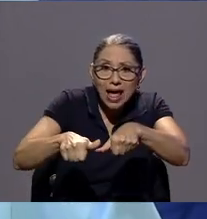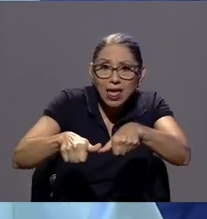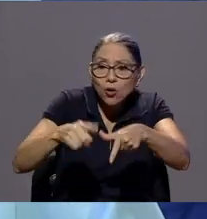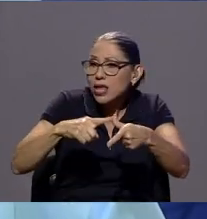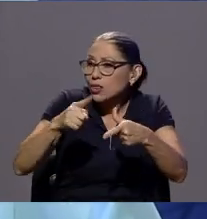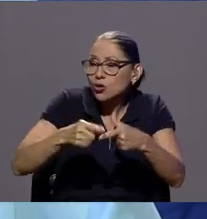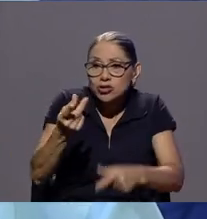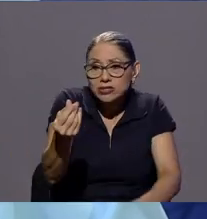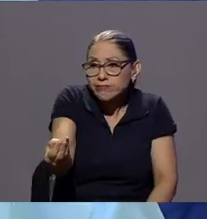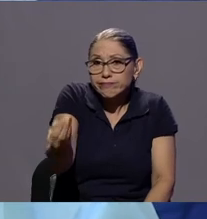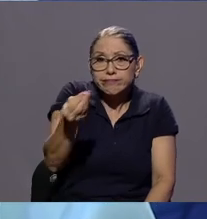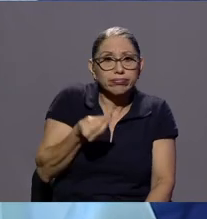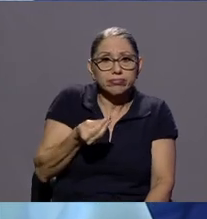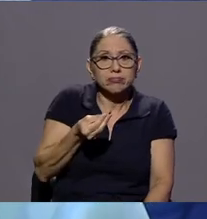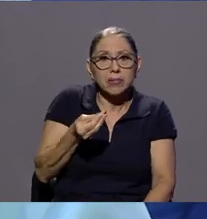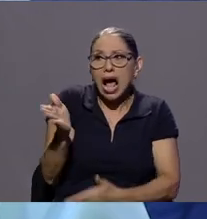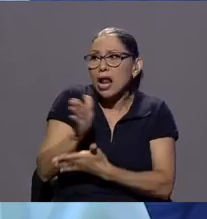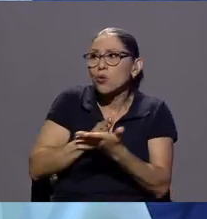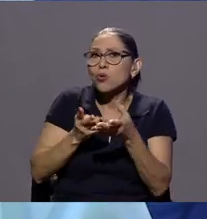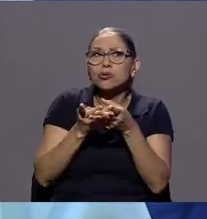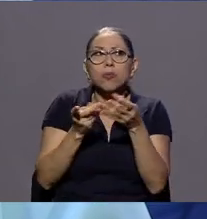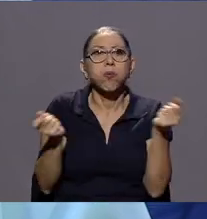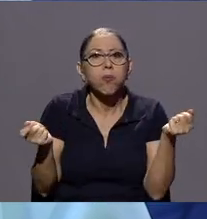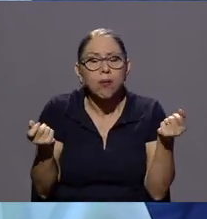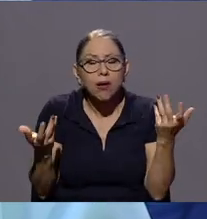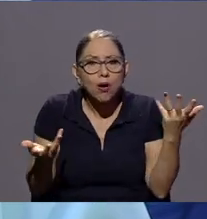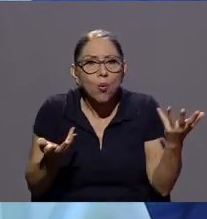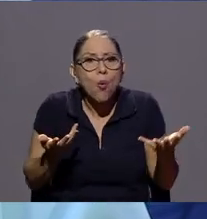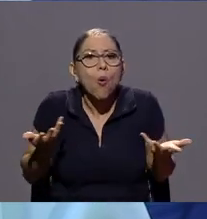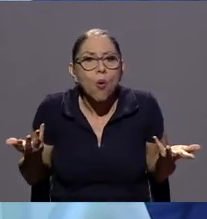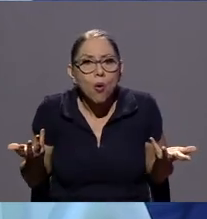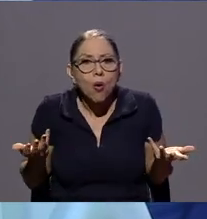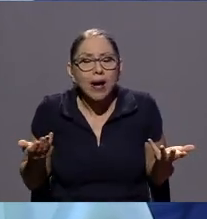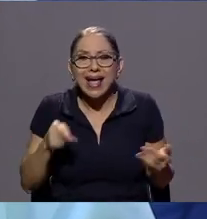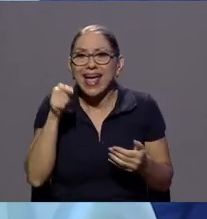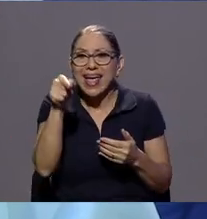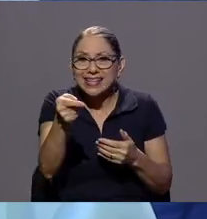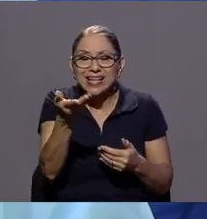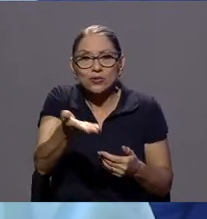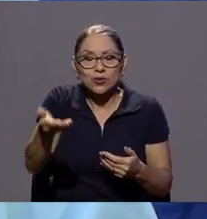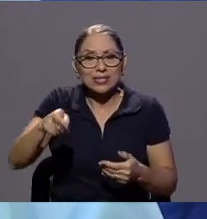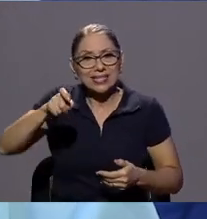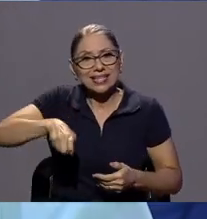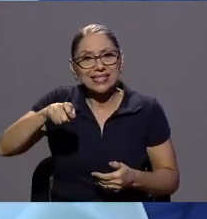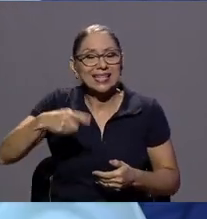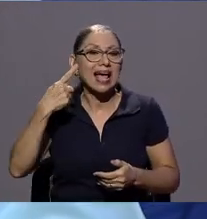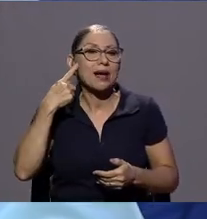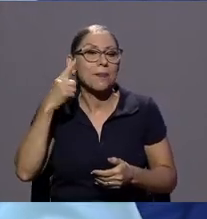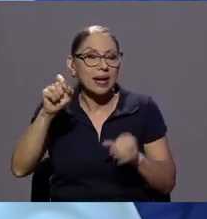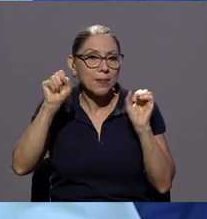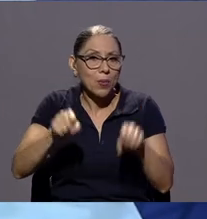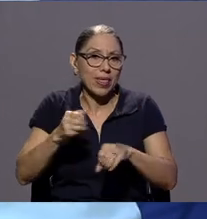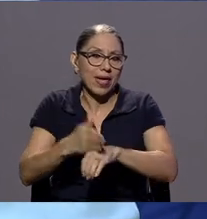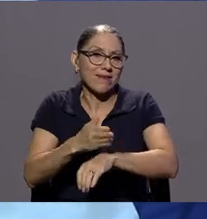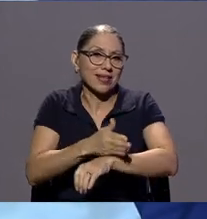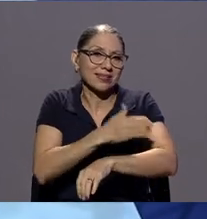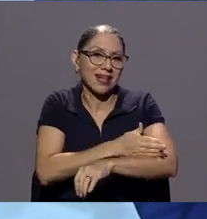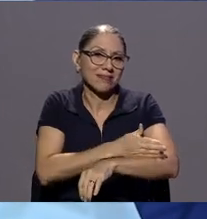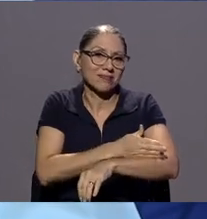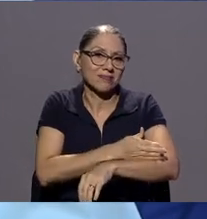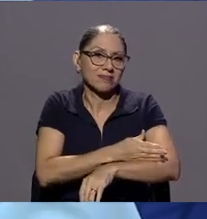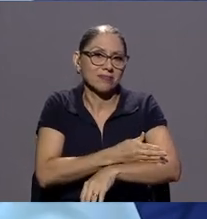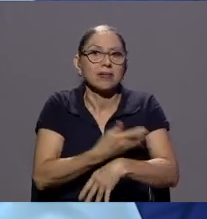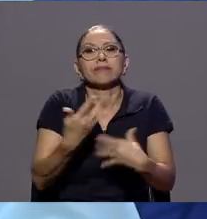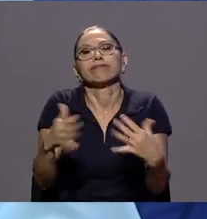algunas de las cosas que se necesitan para que podamos avanzar en este tema sin hablar de modificaciones legales en la